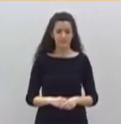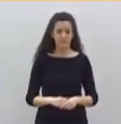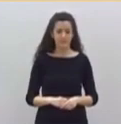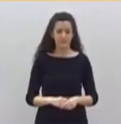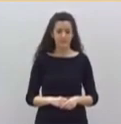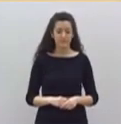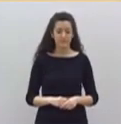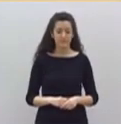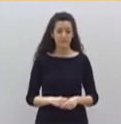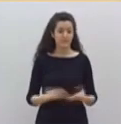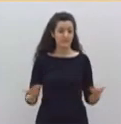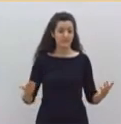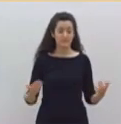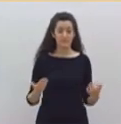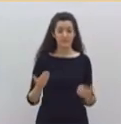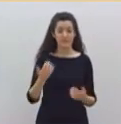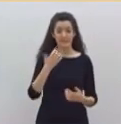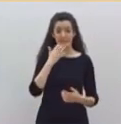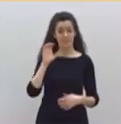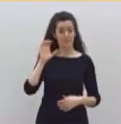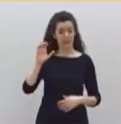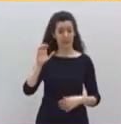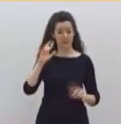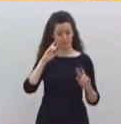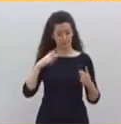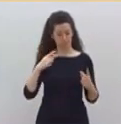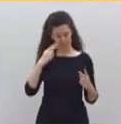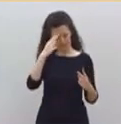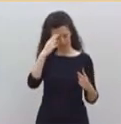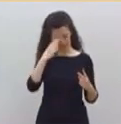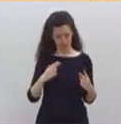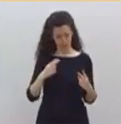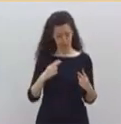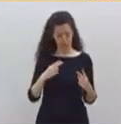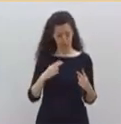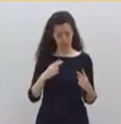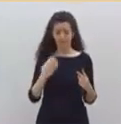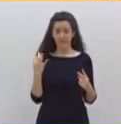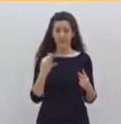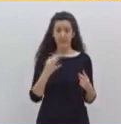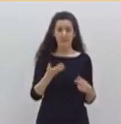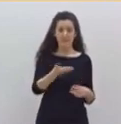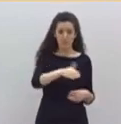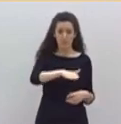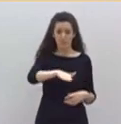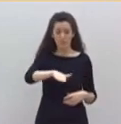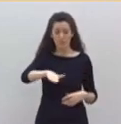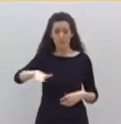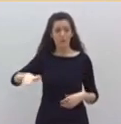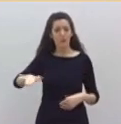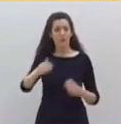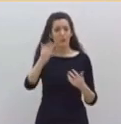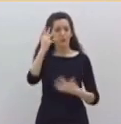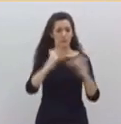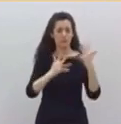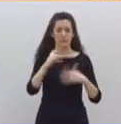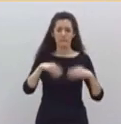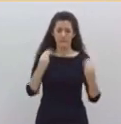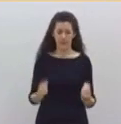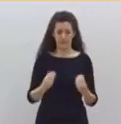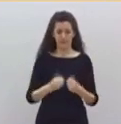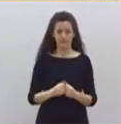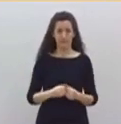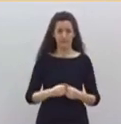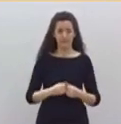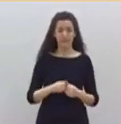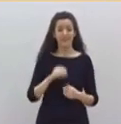respeta a sí misma no sea capaz ni siquiera de contar a sus muertos. 34 días después de asumir el mando único, con el estado de